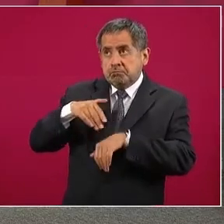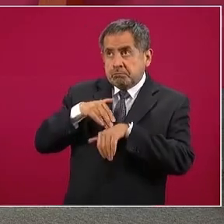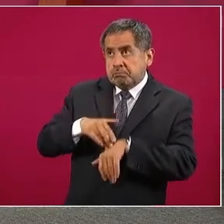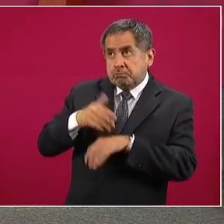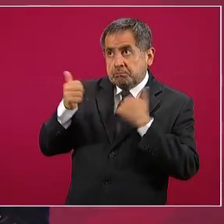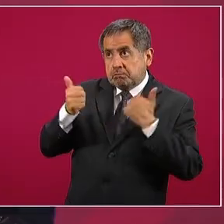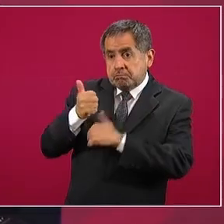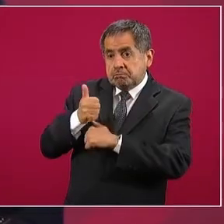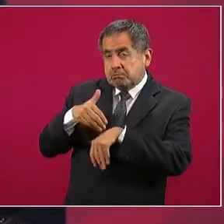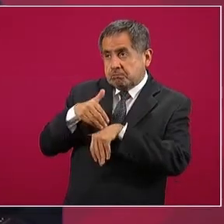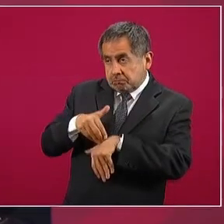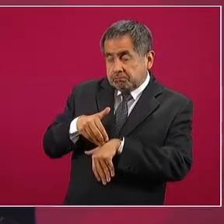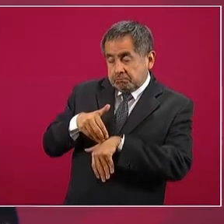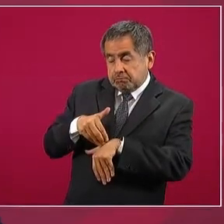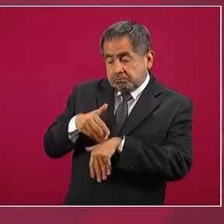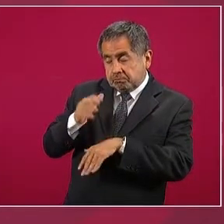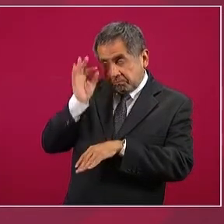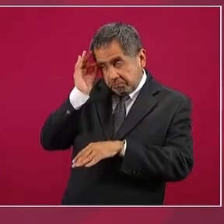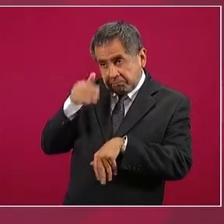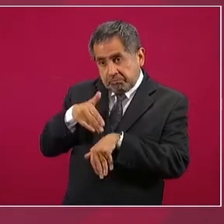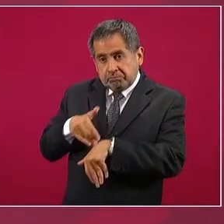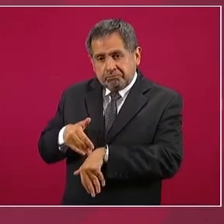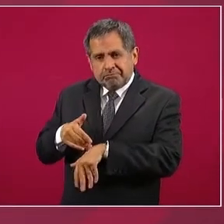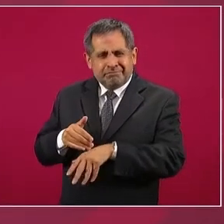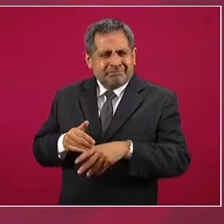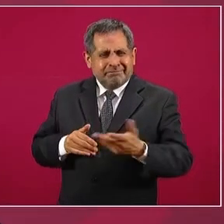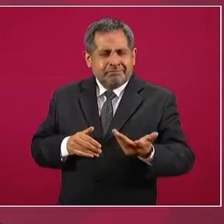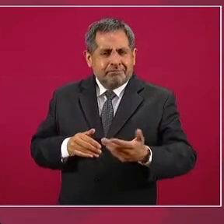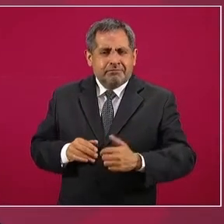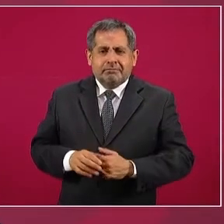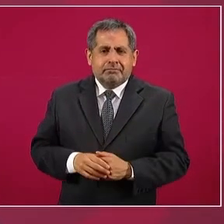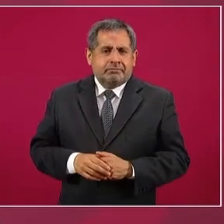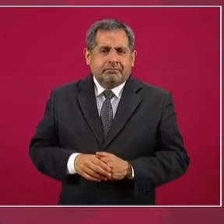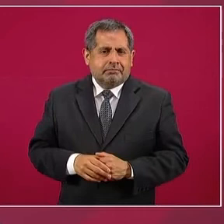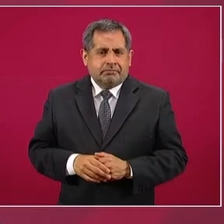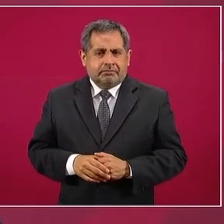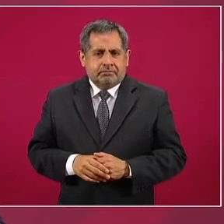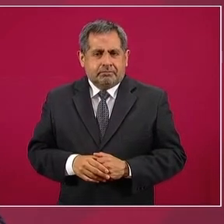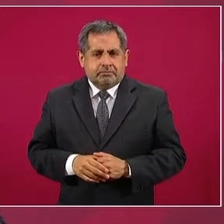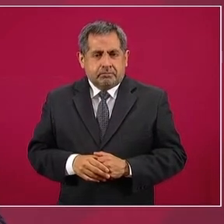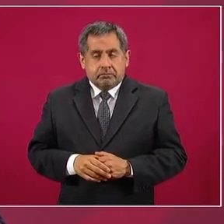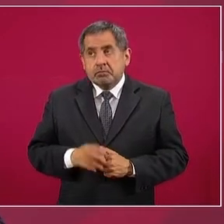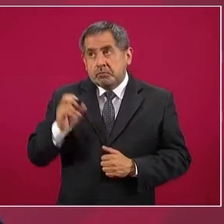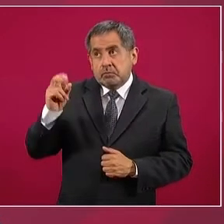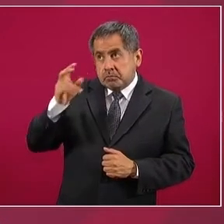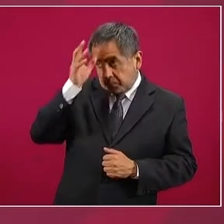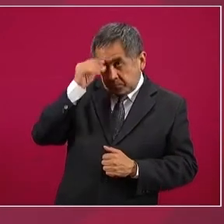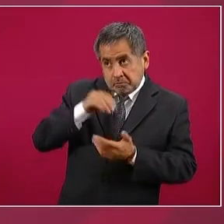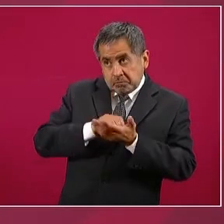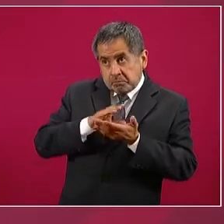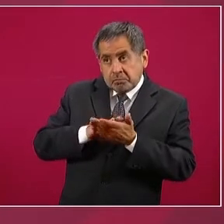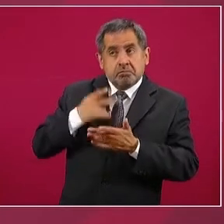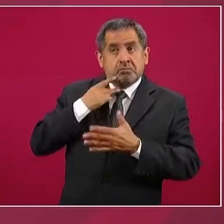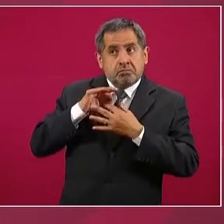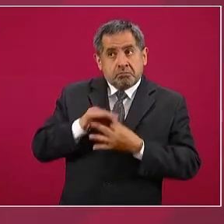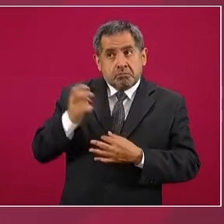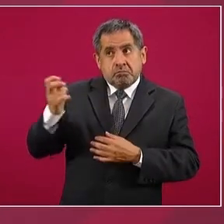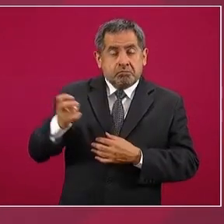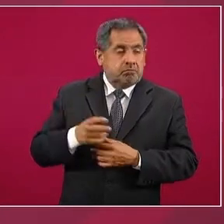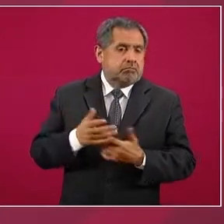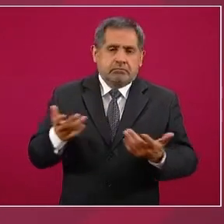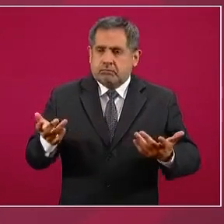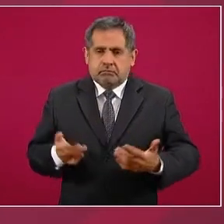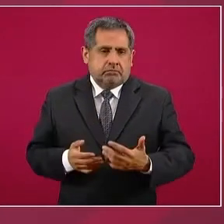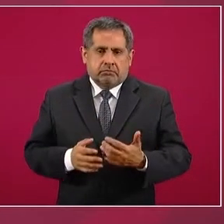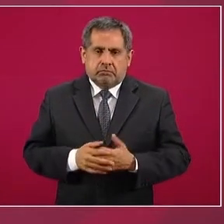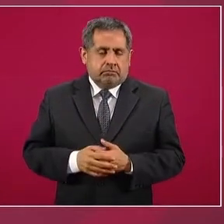serviles, aplicaban esas políticas. Por eso,